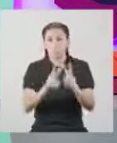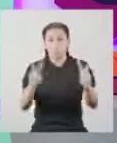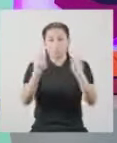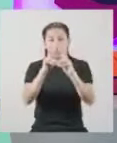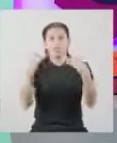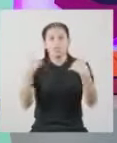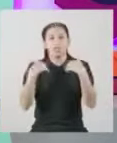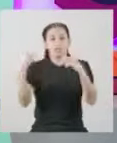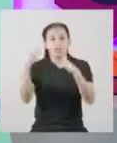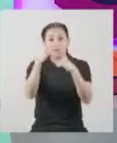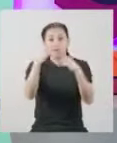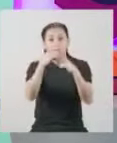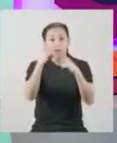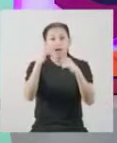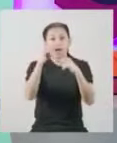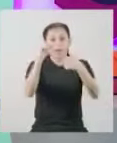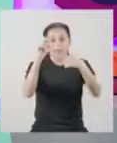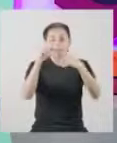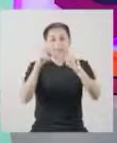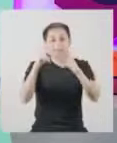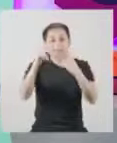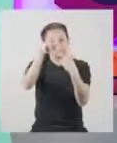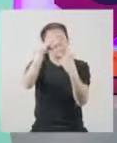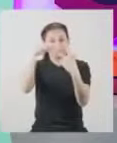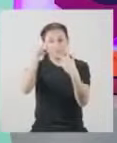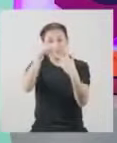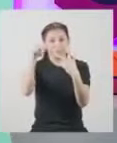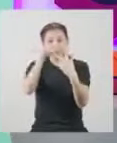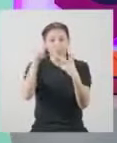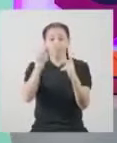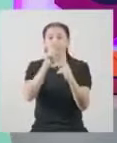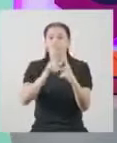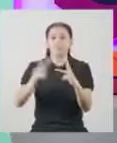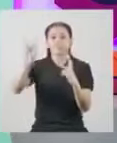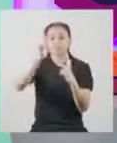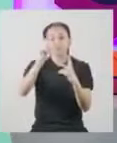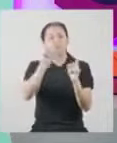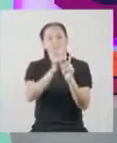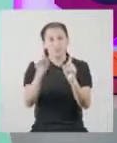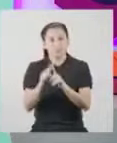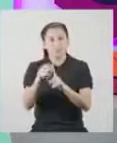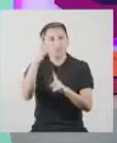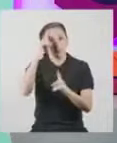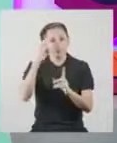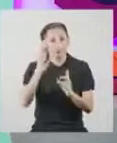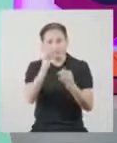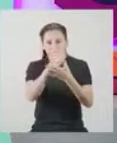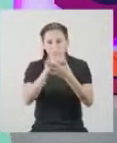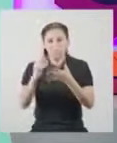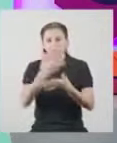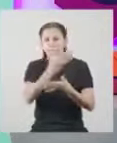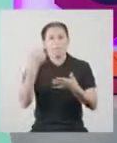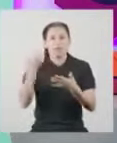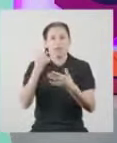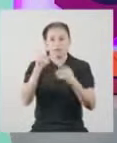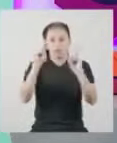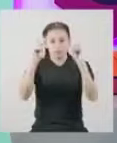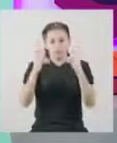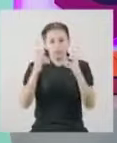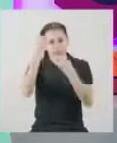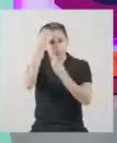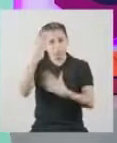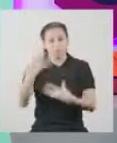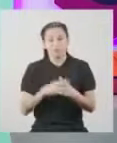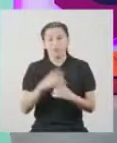Su valor es igual a la raíz cuadrada de la varianza y se utiliza preferentemente para describir mejor la